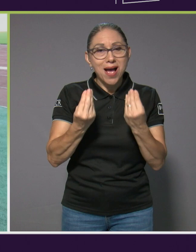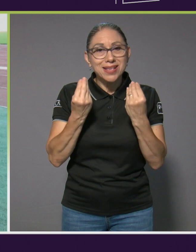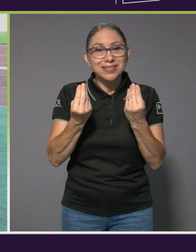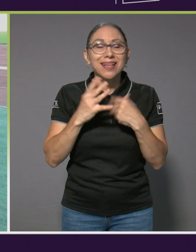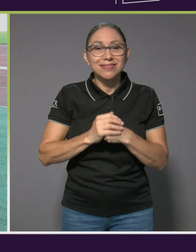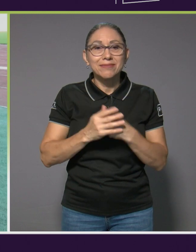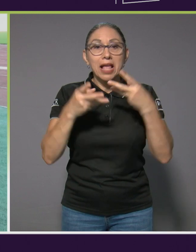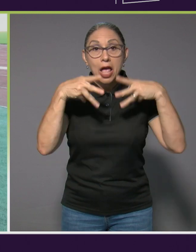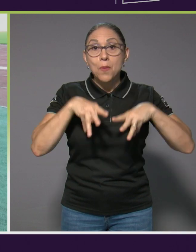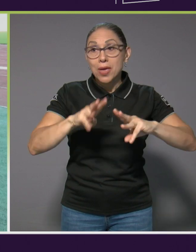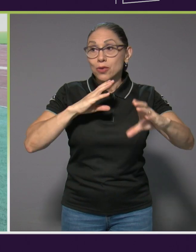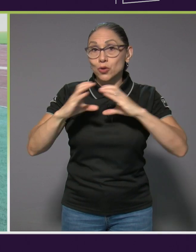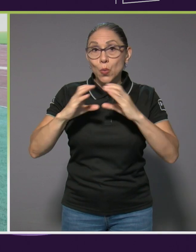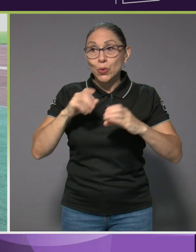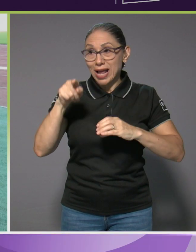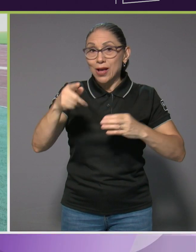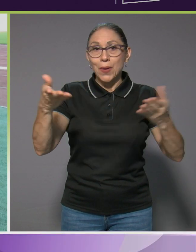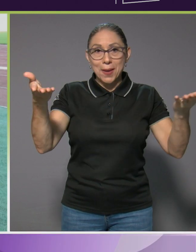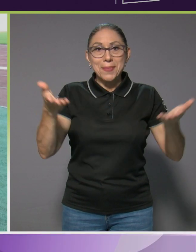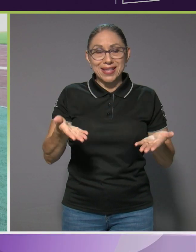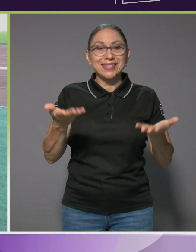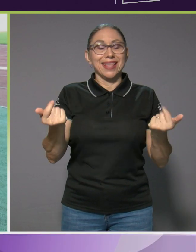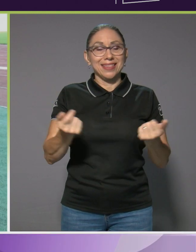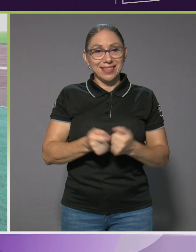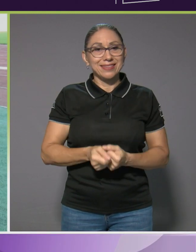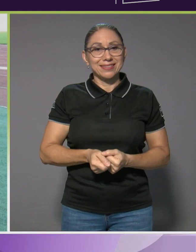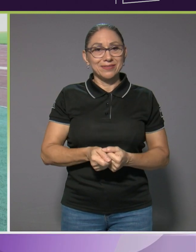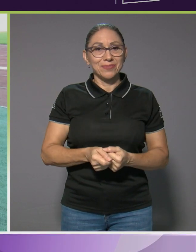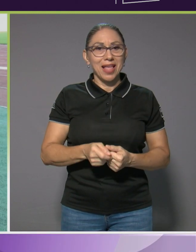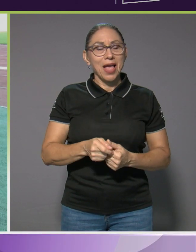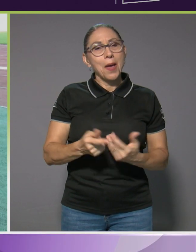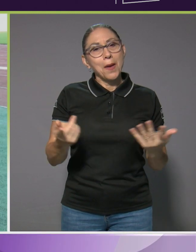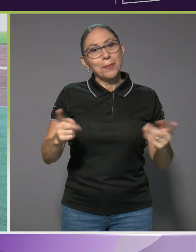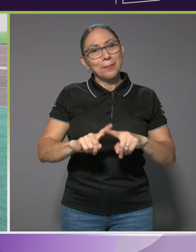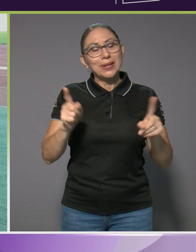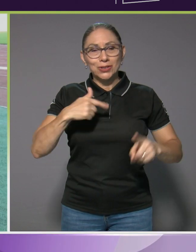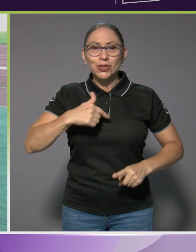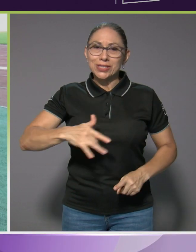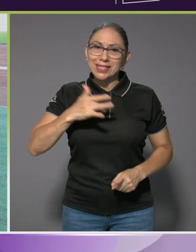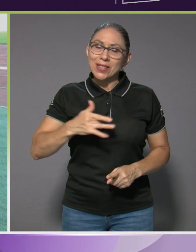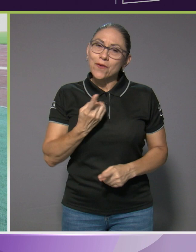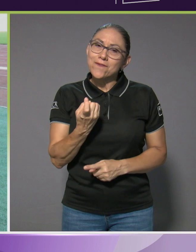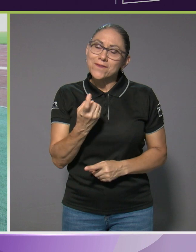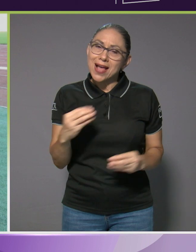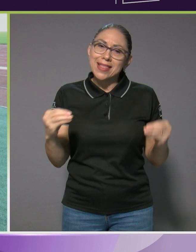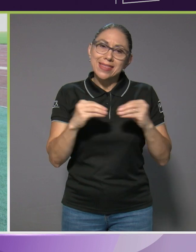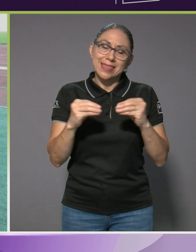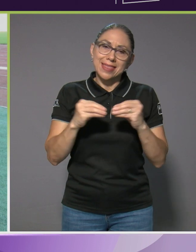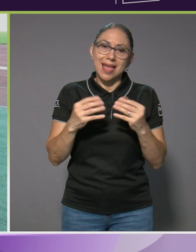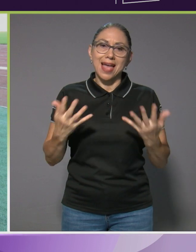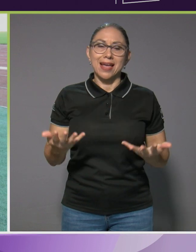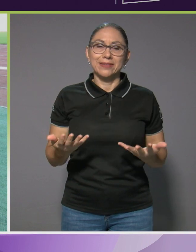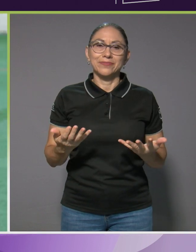ahí presentes, pero de ahí siento que hace falta más todavía que